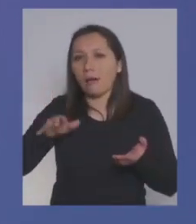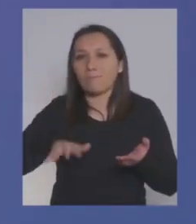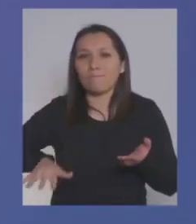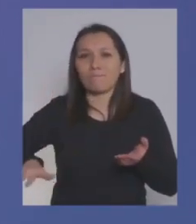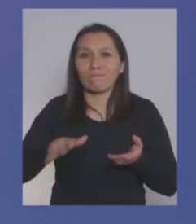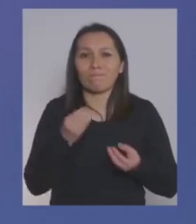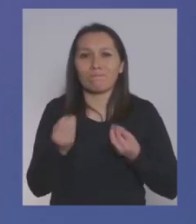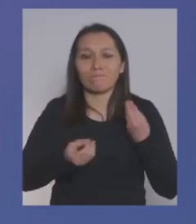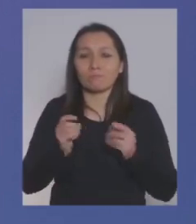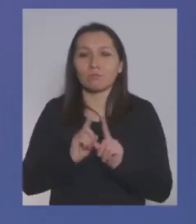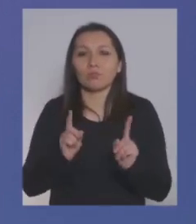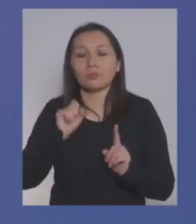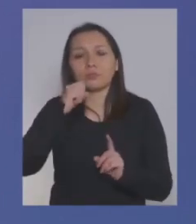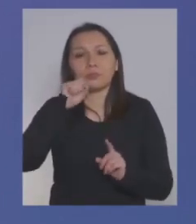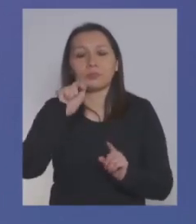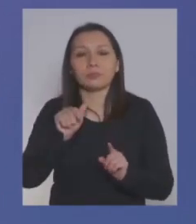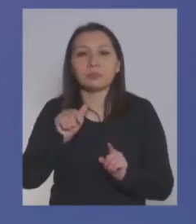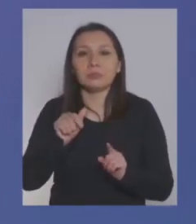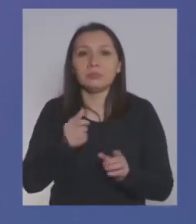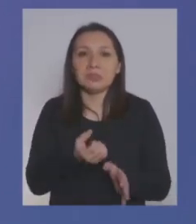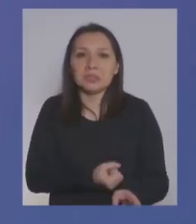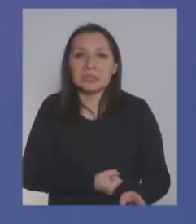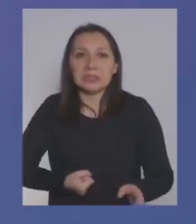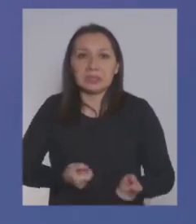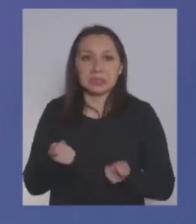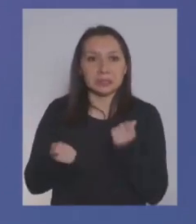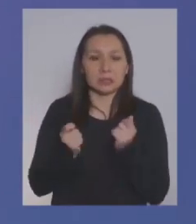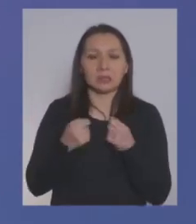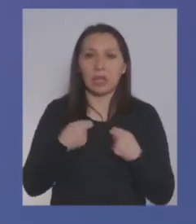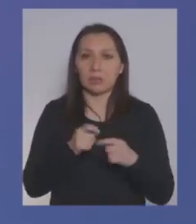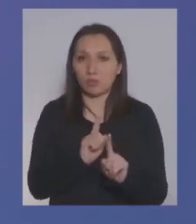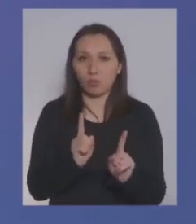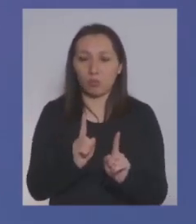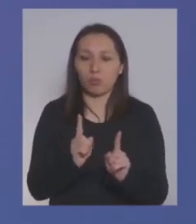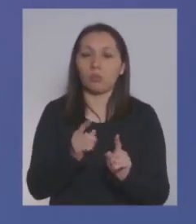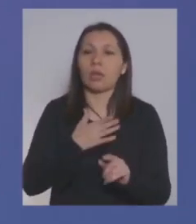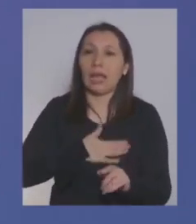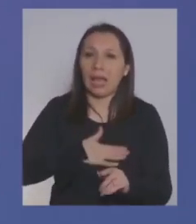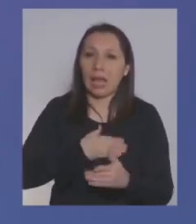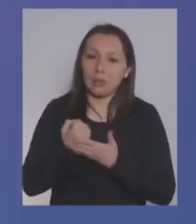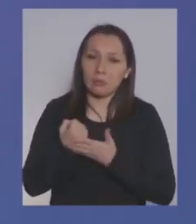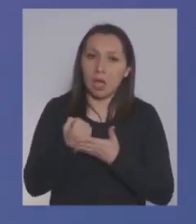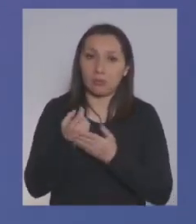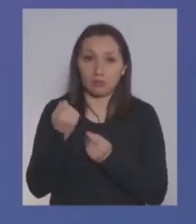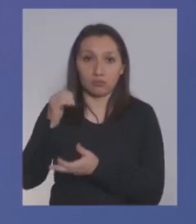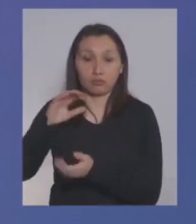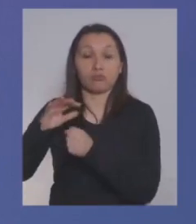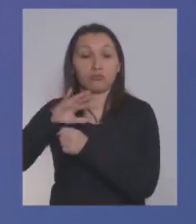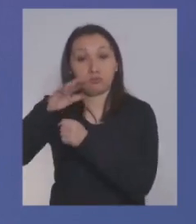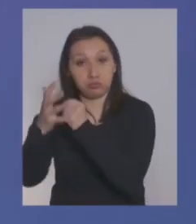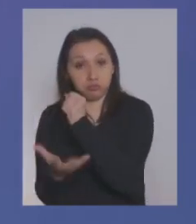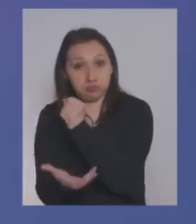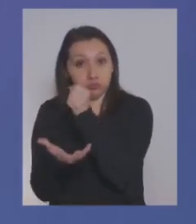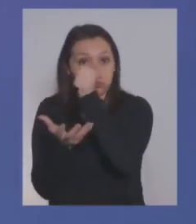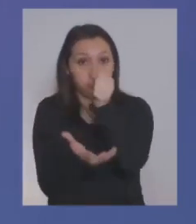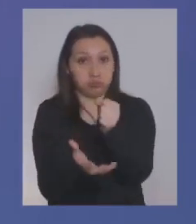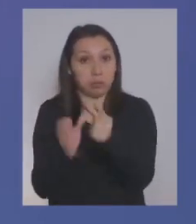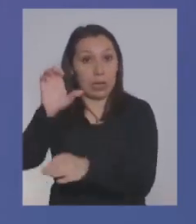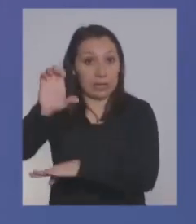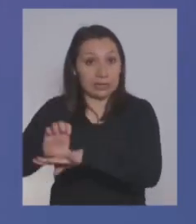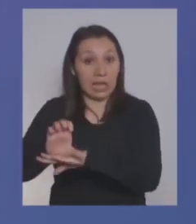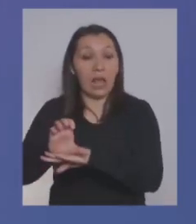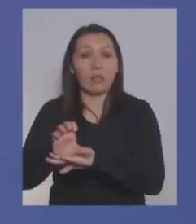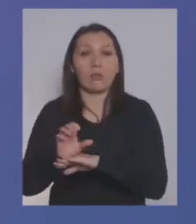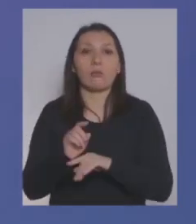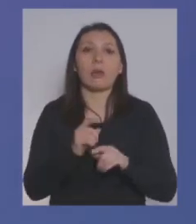es lo que está detrás acá no es una mezquindad ahorrarse recursos por el contrario lo que queremos es poner recursos fiscales pero evitar traspasarle